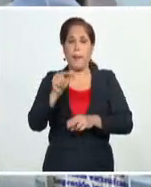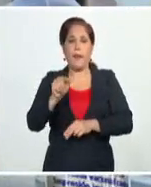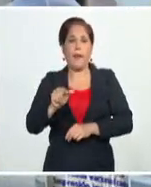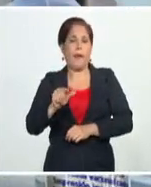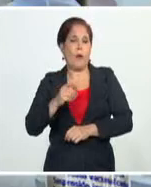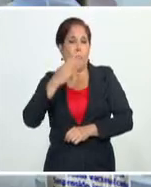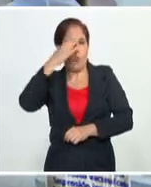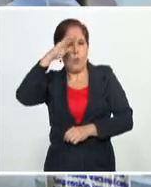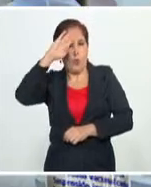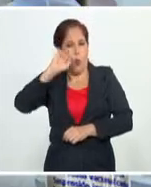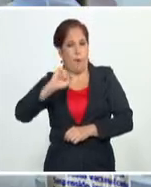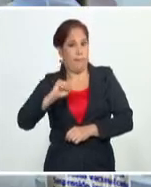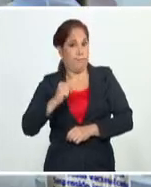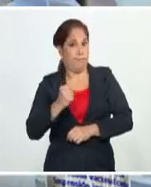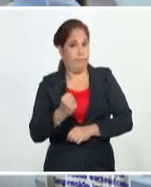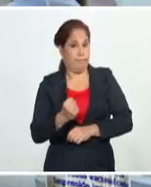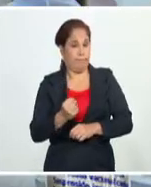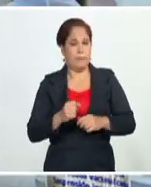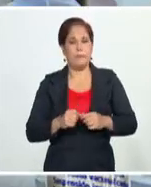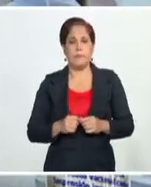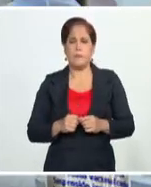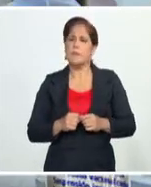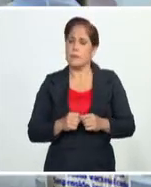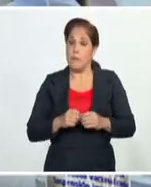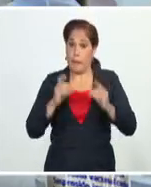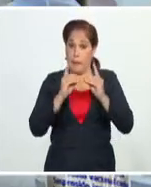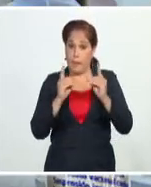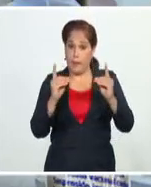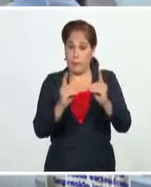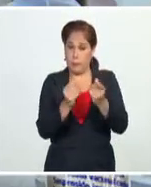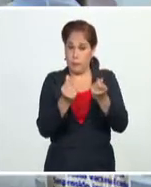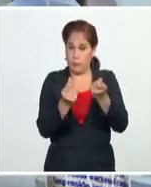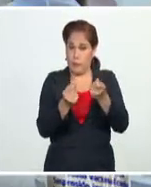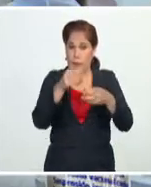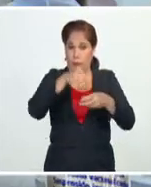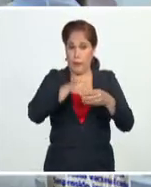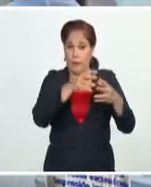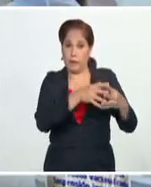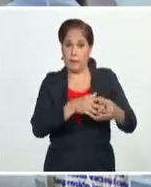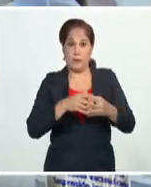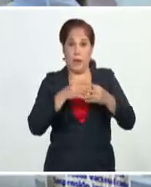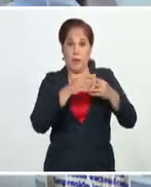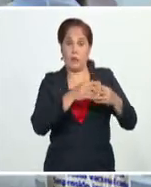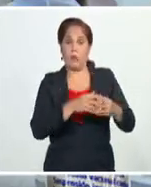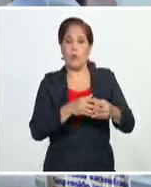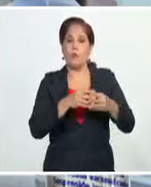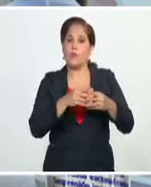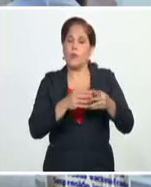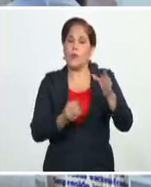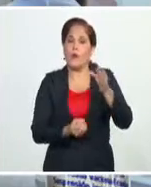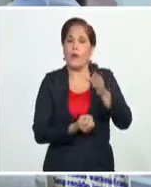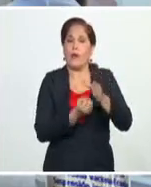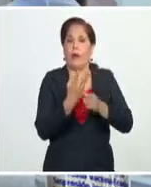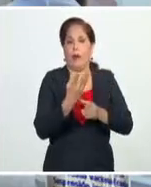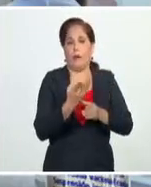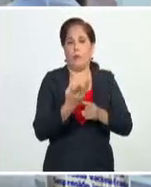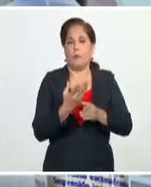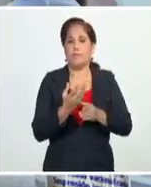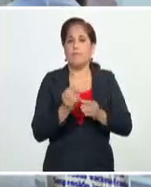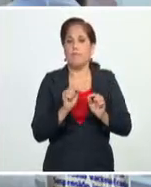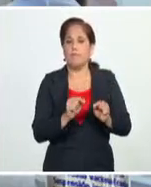cubanas restringidas que el departamento de estado pues creo de manera unilateral